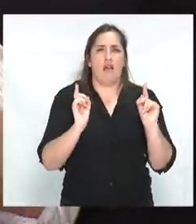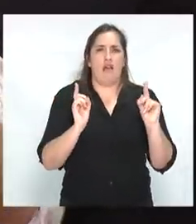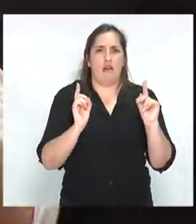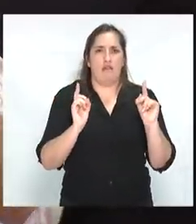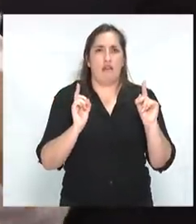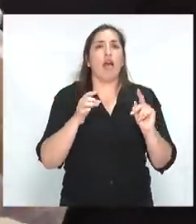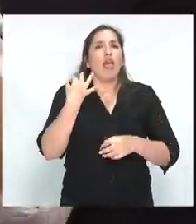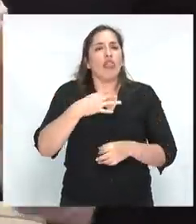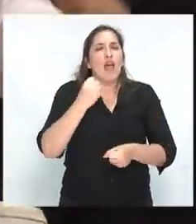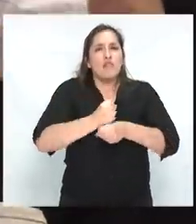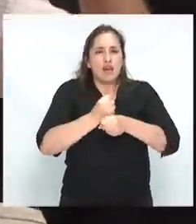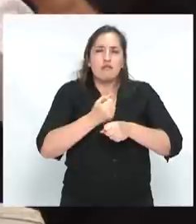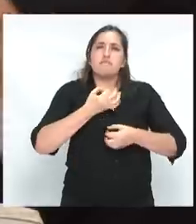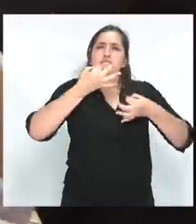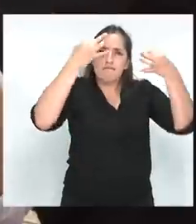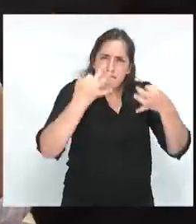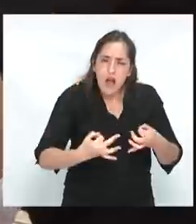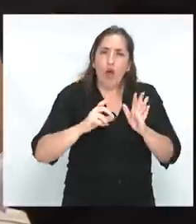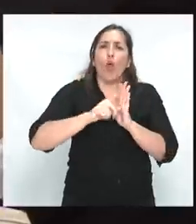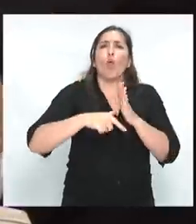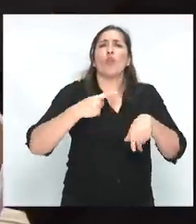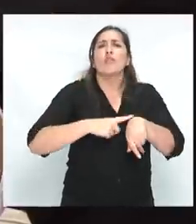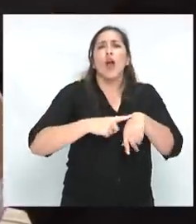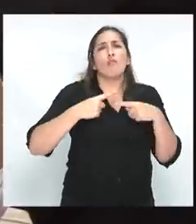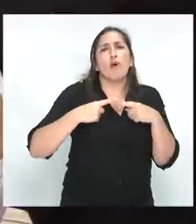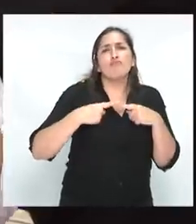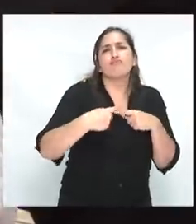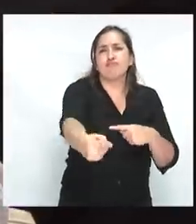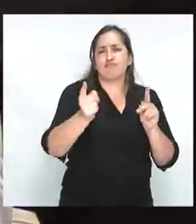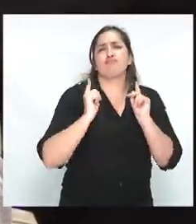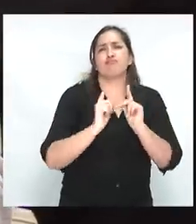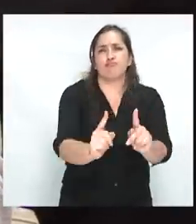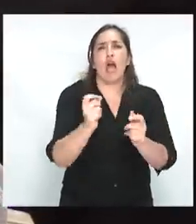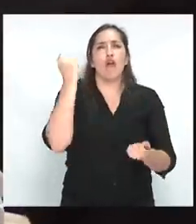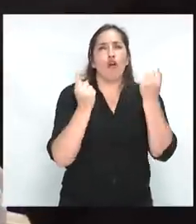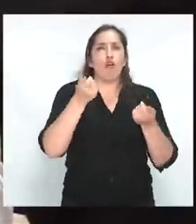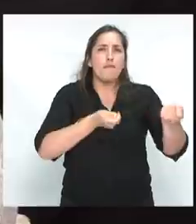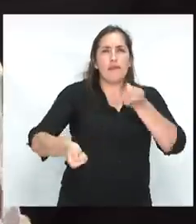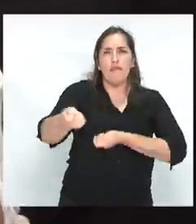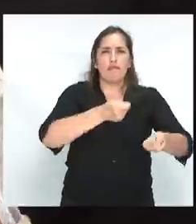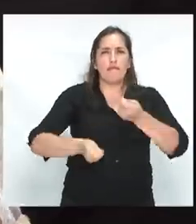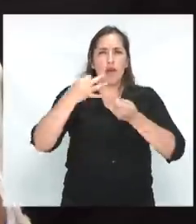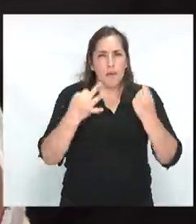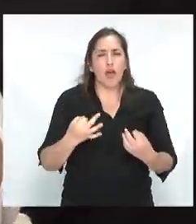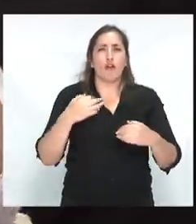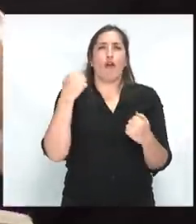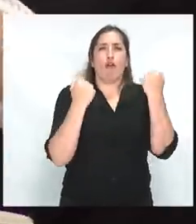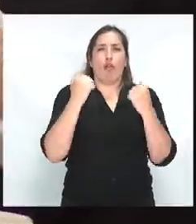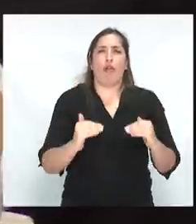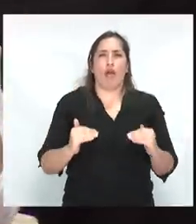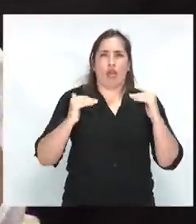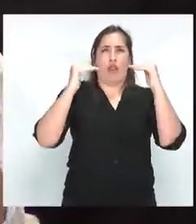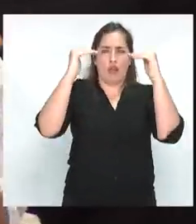una buena gestión duradera de la economía. crecimiento económico,